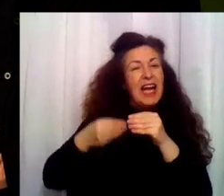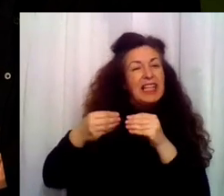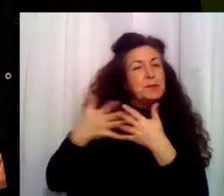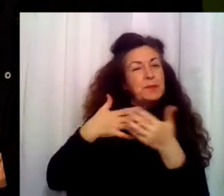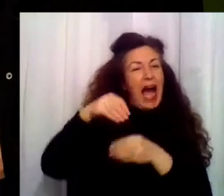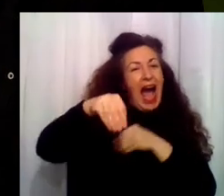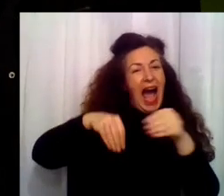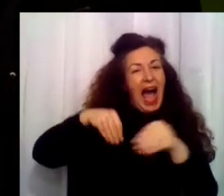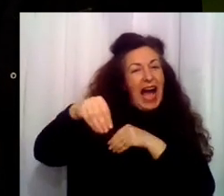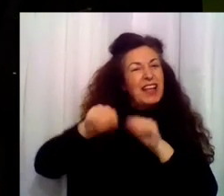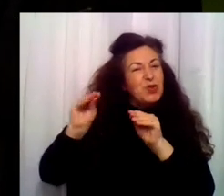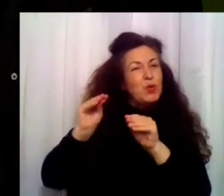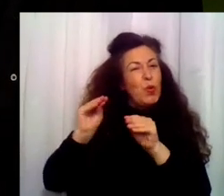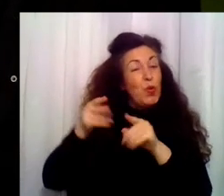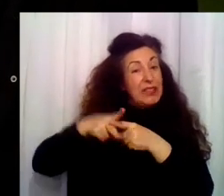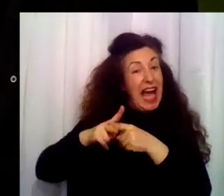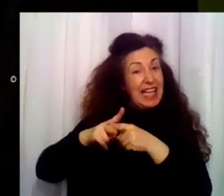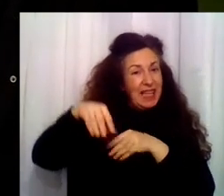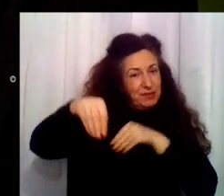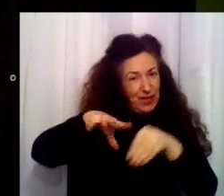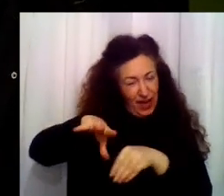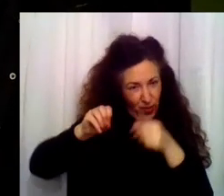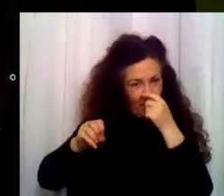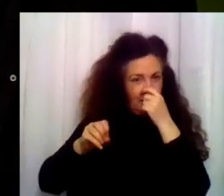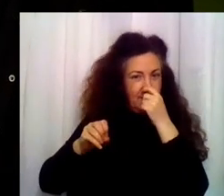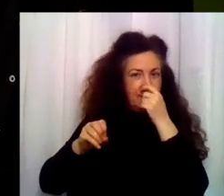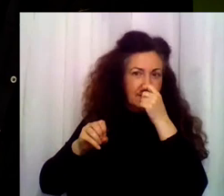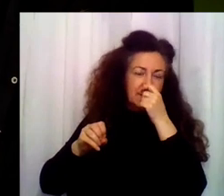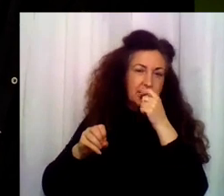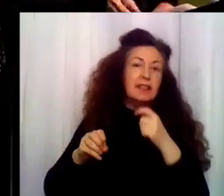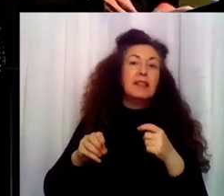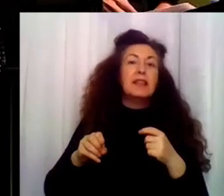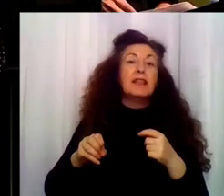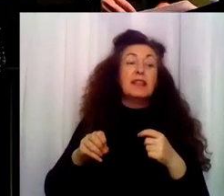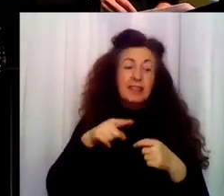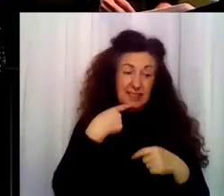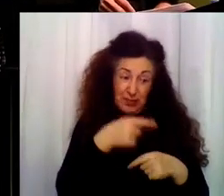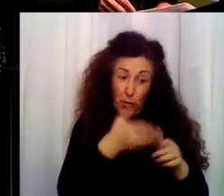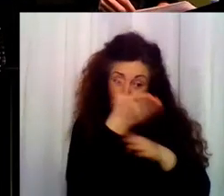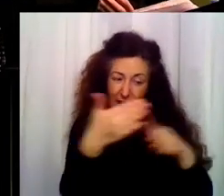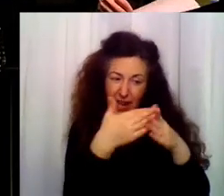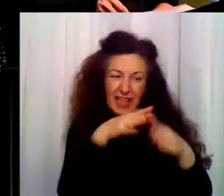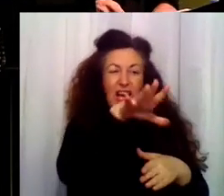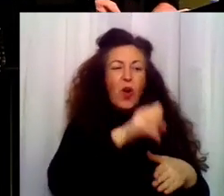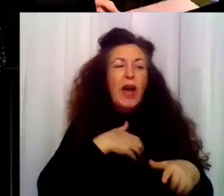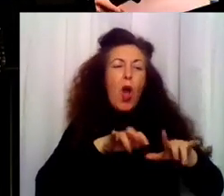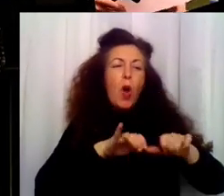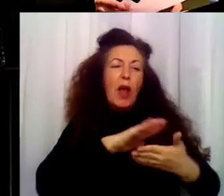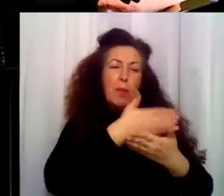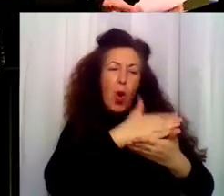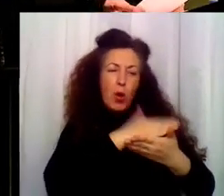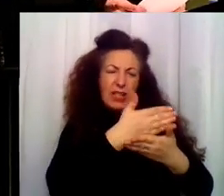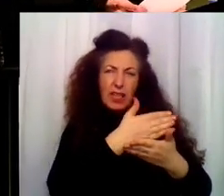por casa y coge mi ordenador portátil. ¿Y tú? Bueno, ya me compraré otro. Bueno, genial, gracias.